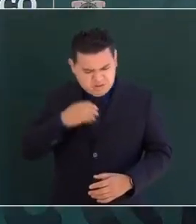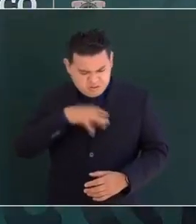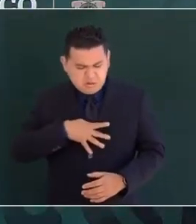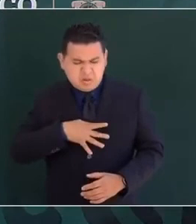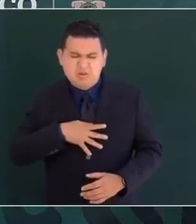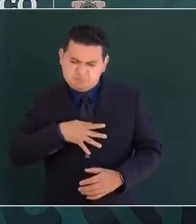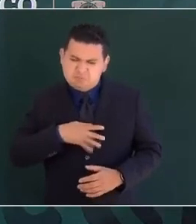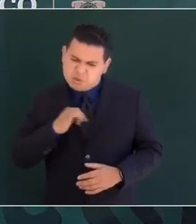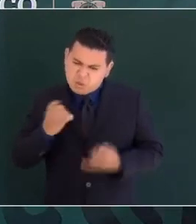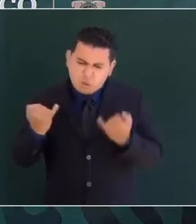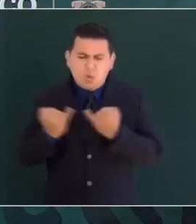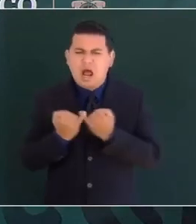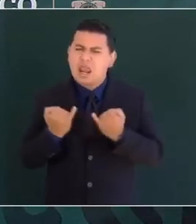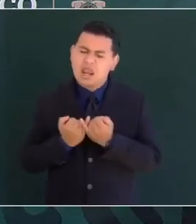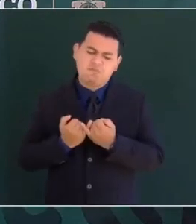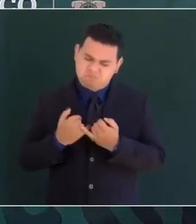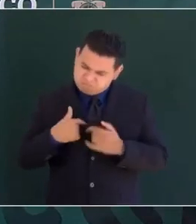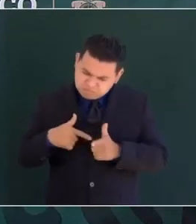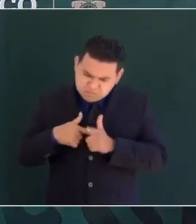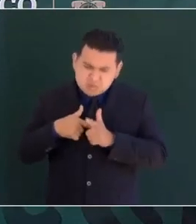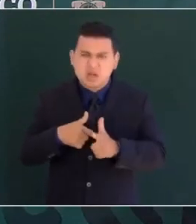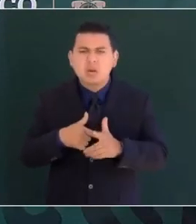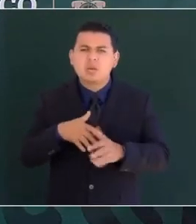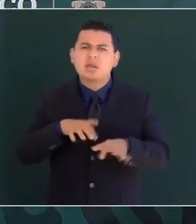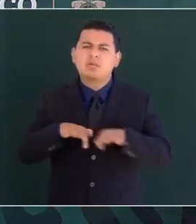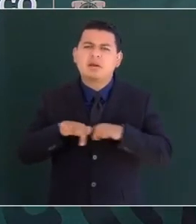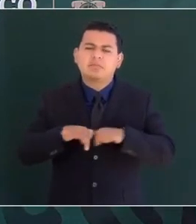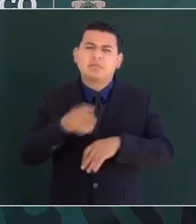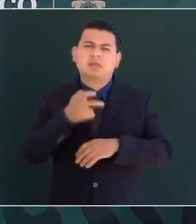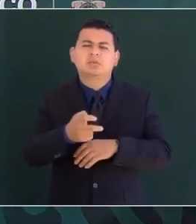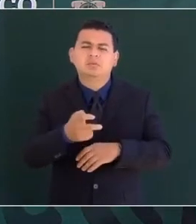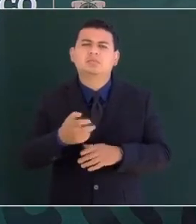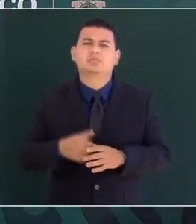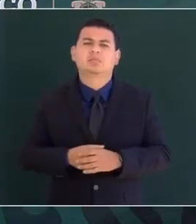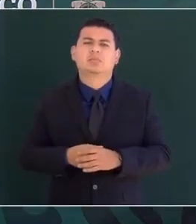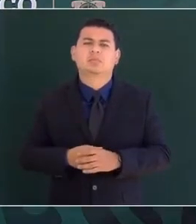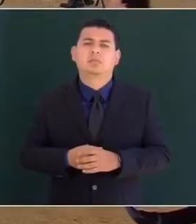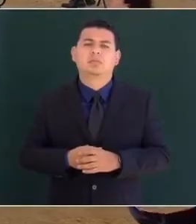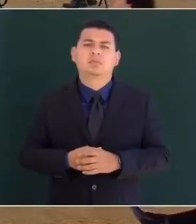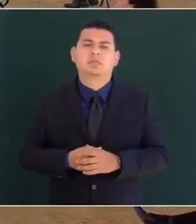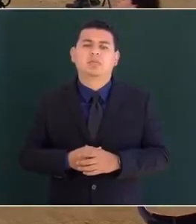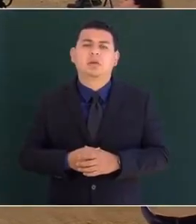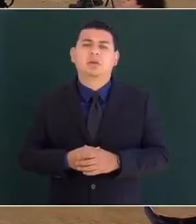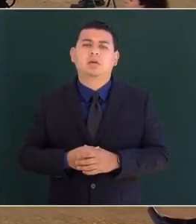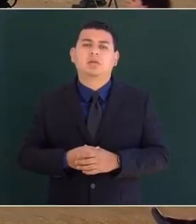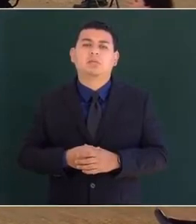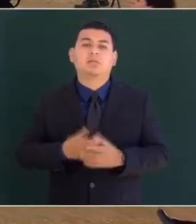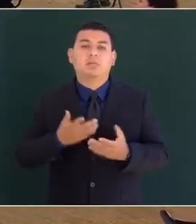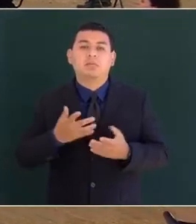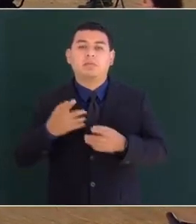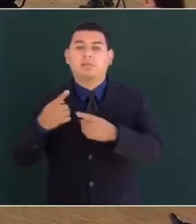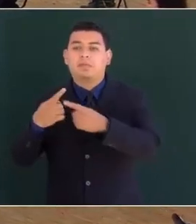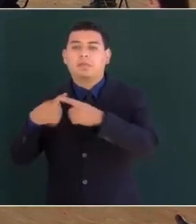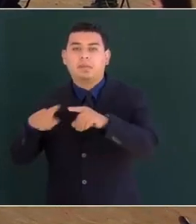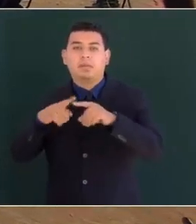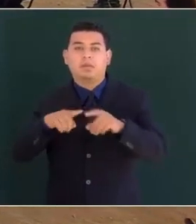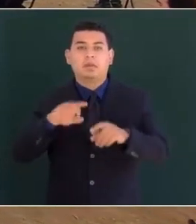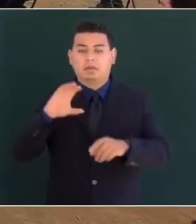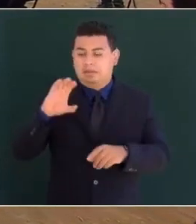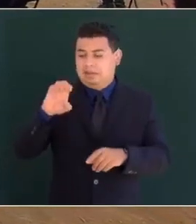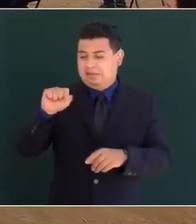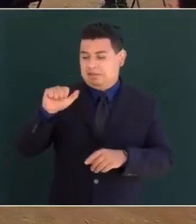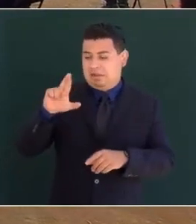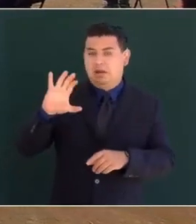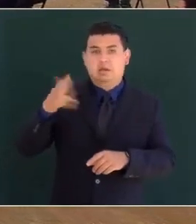Y ahora, sabiendo, también conociendo y reconociendo el trabajo de César Chávez y